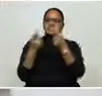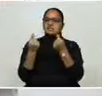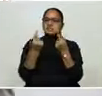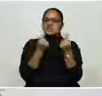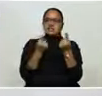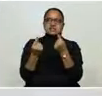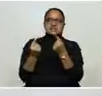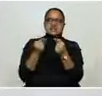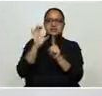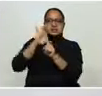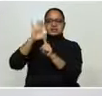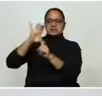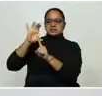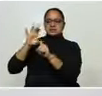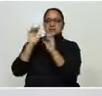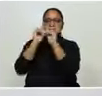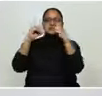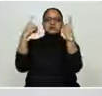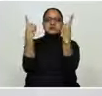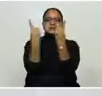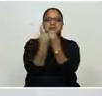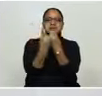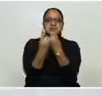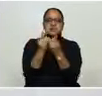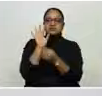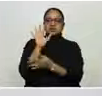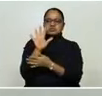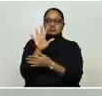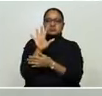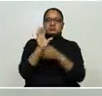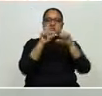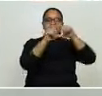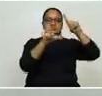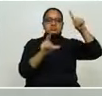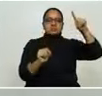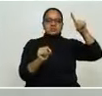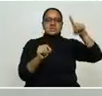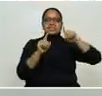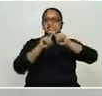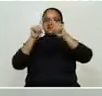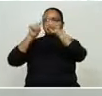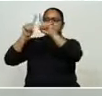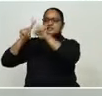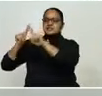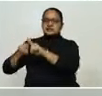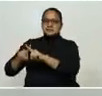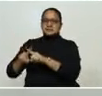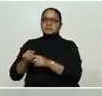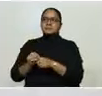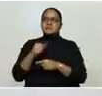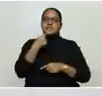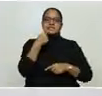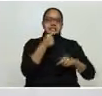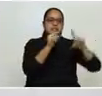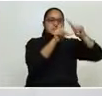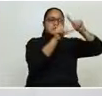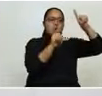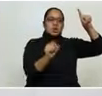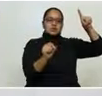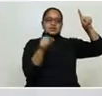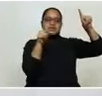municipios, en cada departamento tiene su particularidad. Obviamente Cortés es diferente que